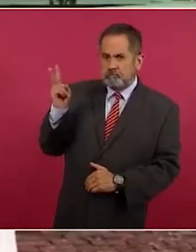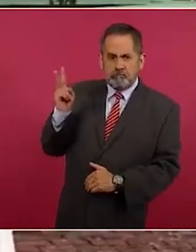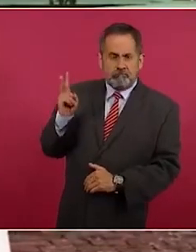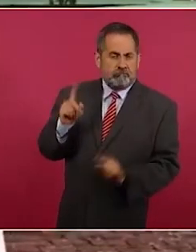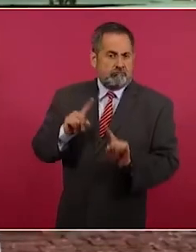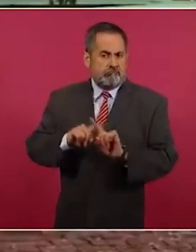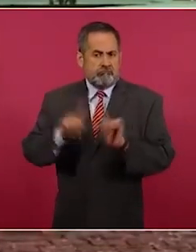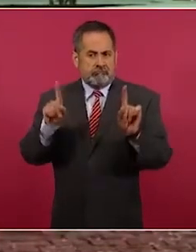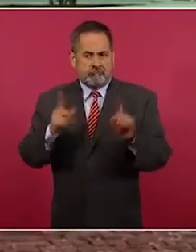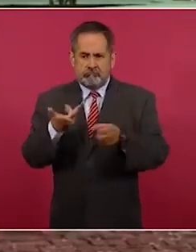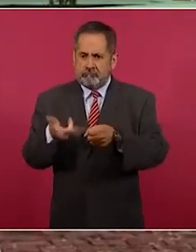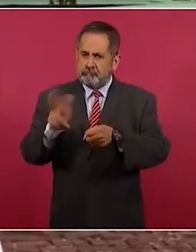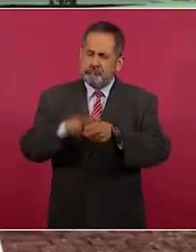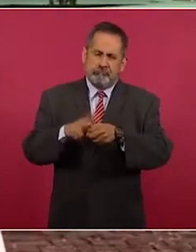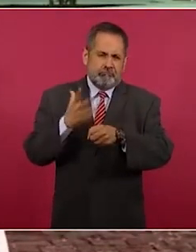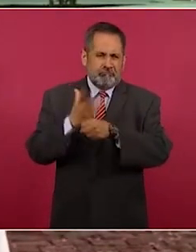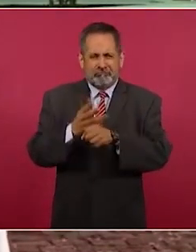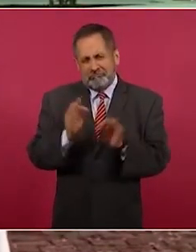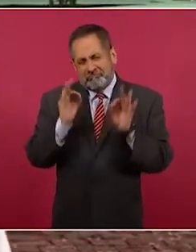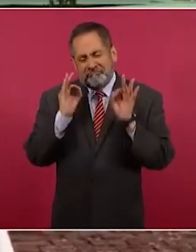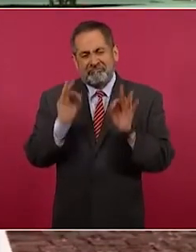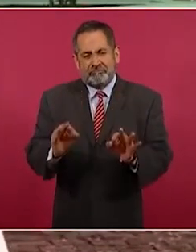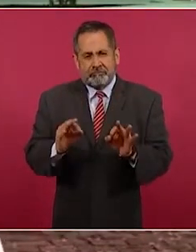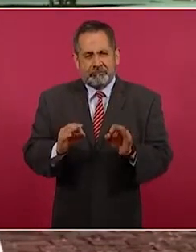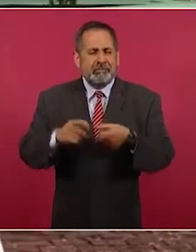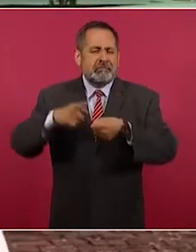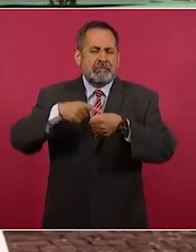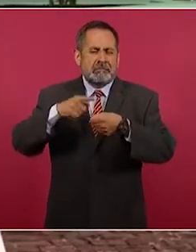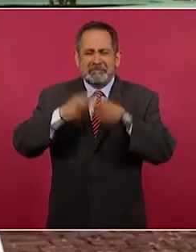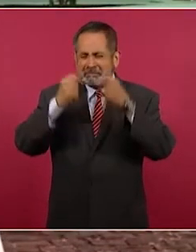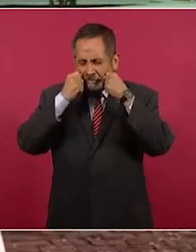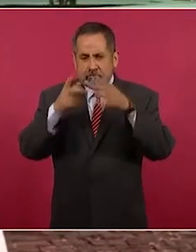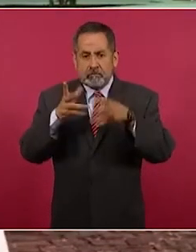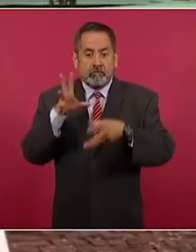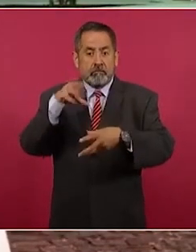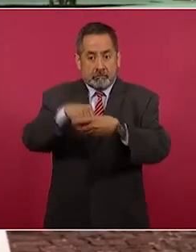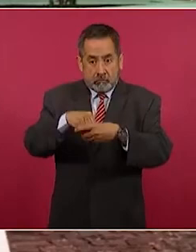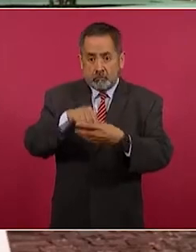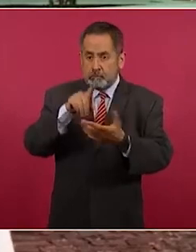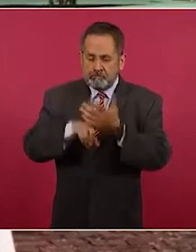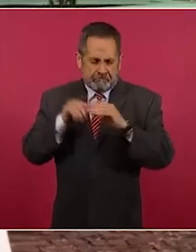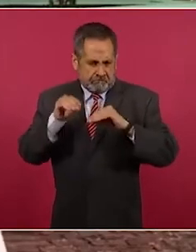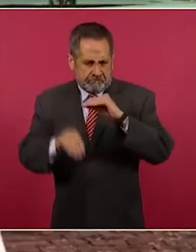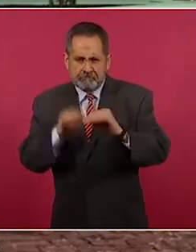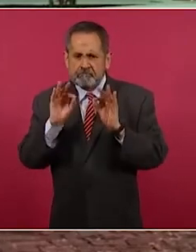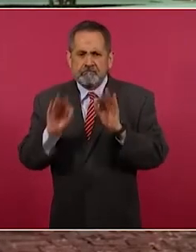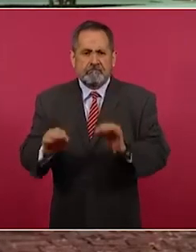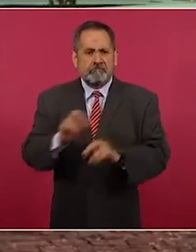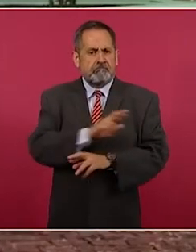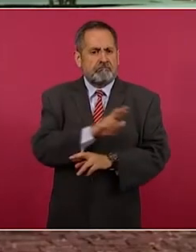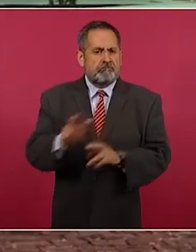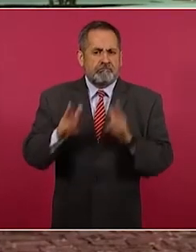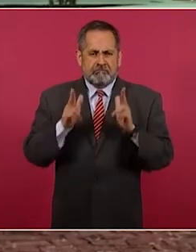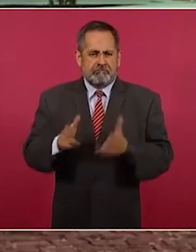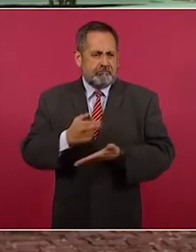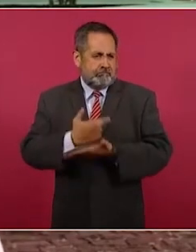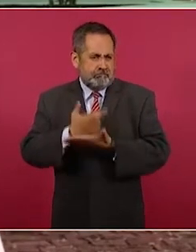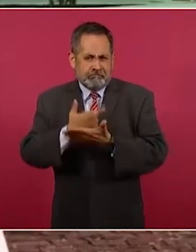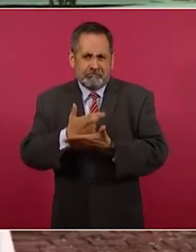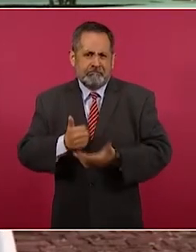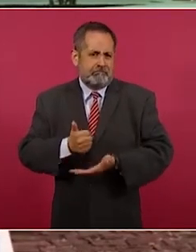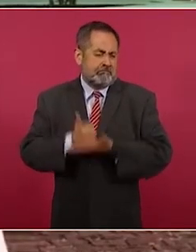distinta el hospital. Independientemente de los colores, la infraestructura ha venido a dar en rehabilitación. Se